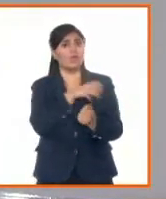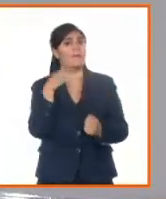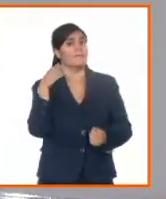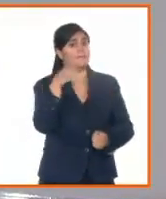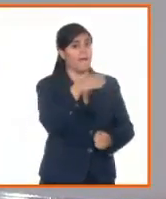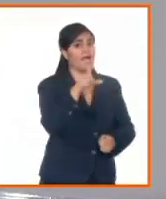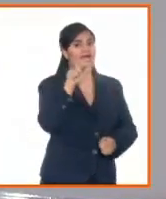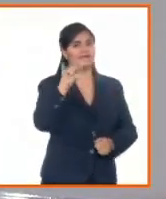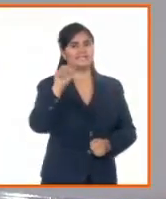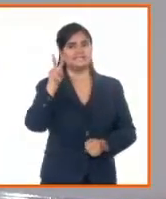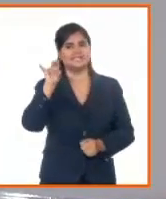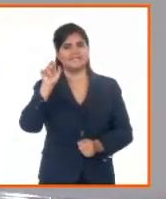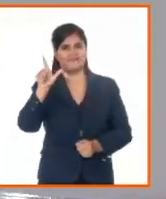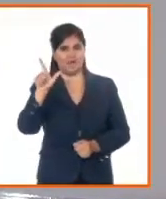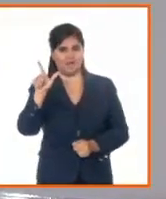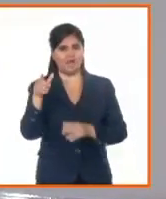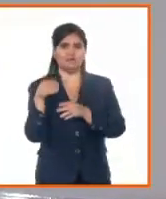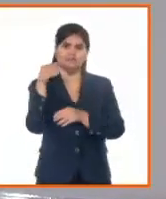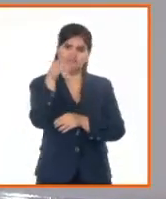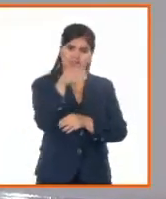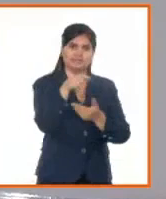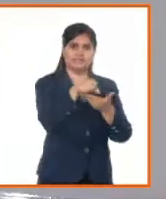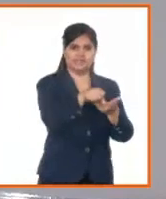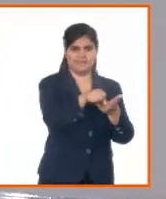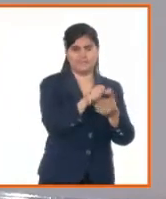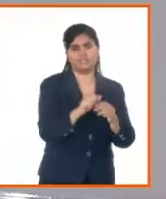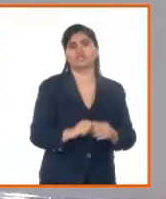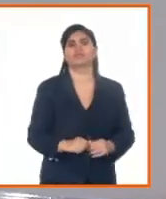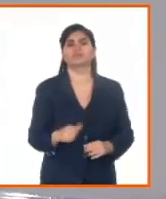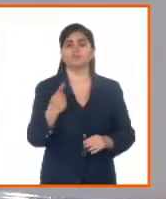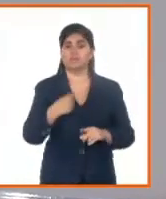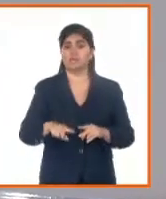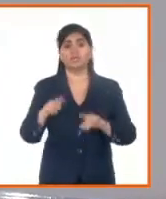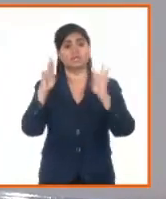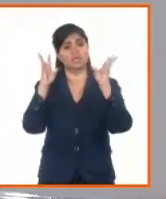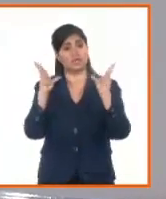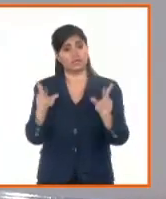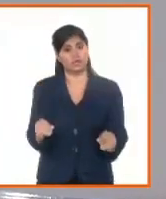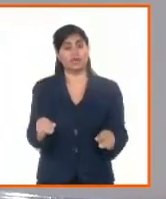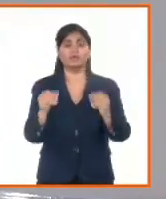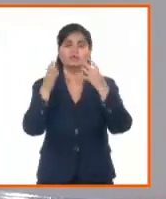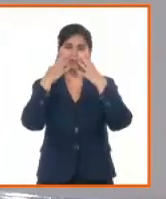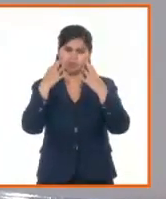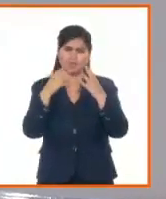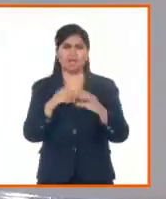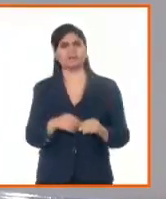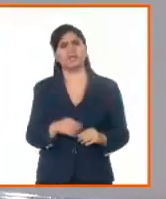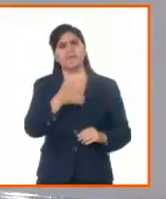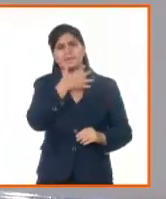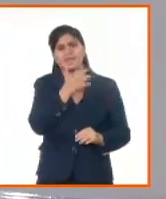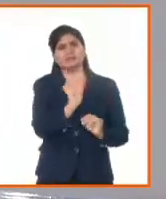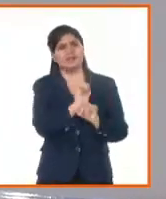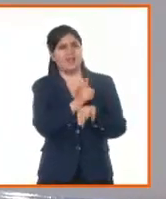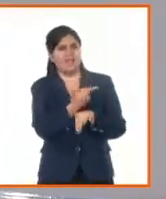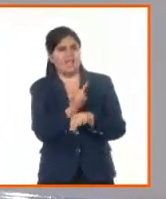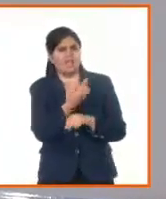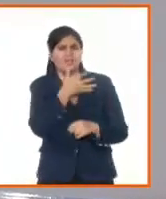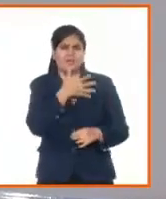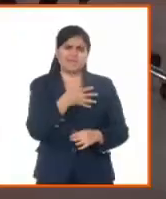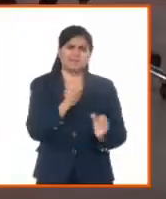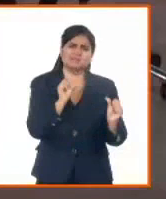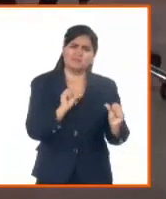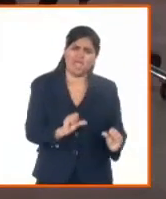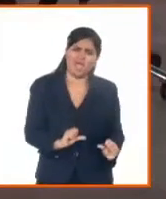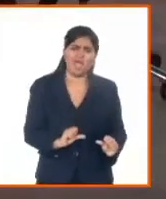primario, y en el cual también tenemos resultados importantes, aunque parezca que no, pero sí los tenemos. Paquito después se va a